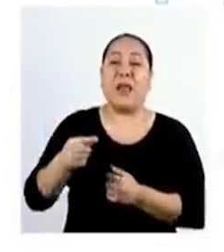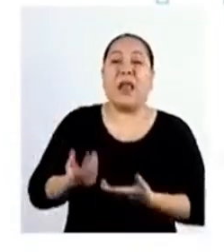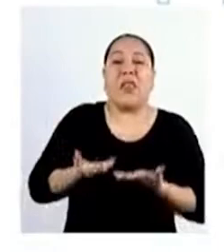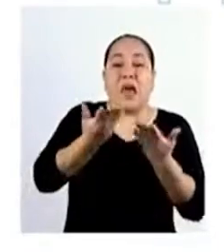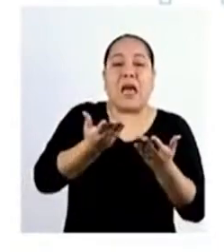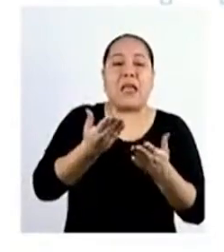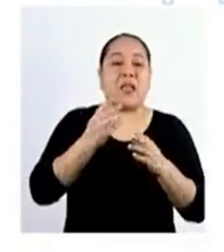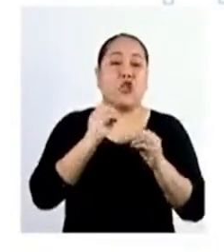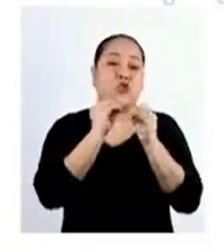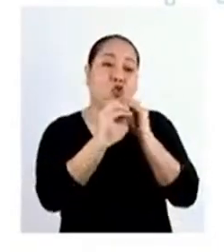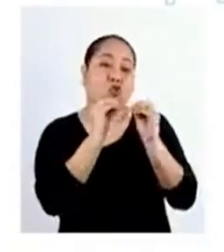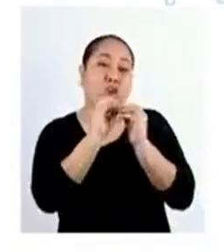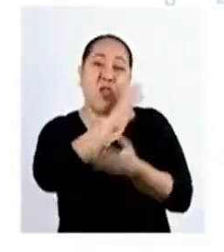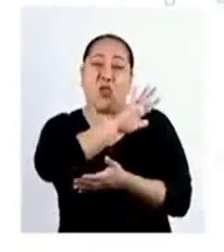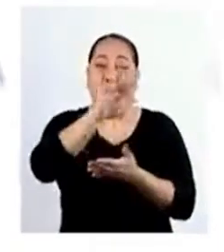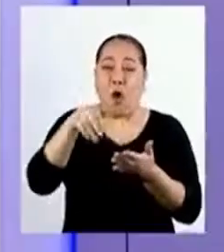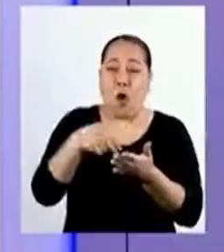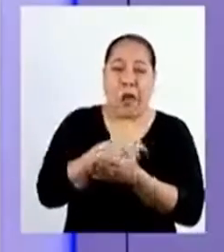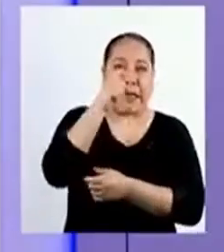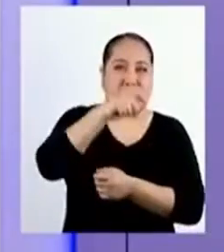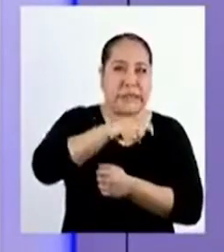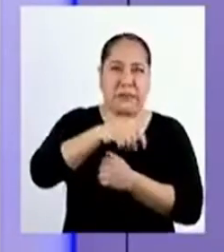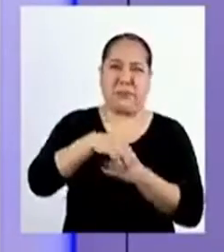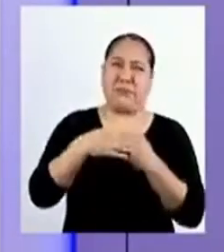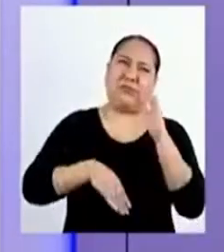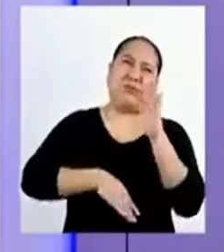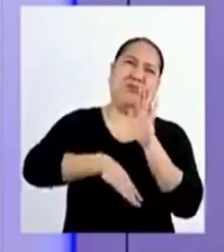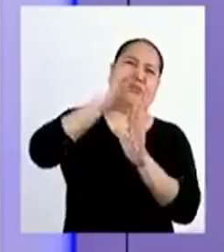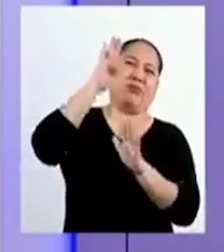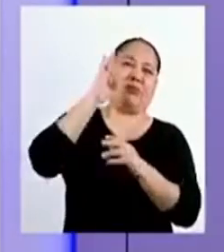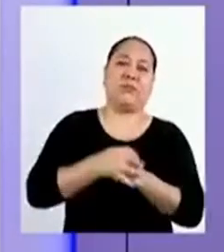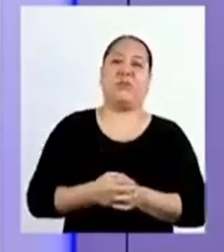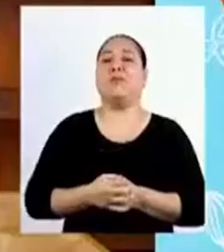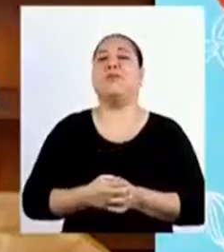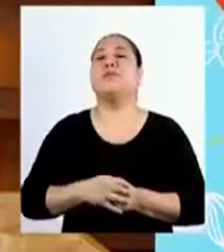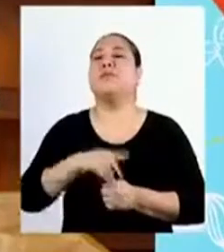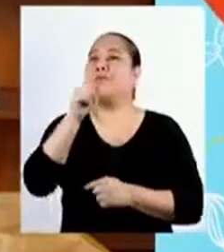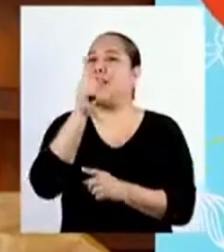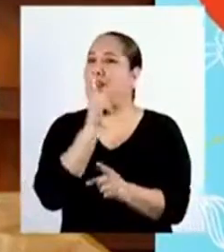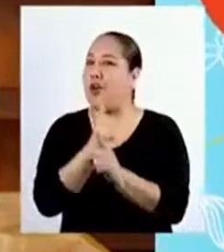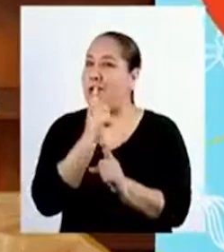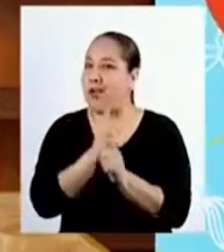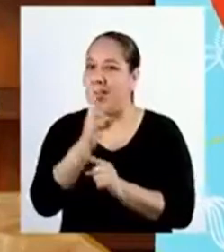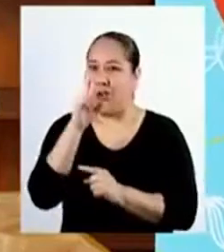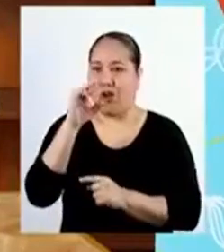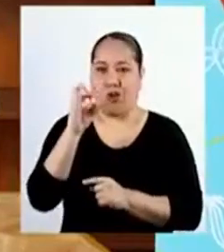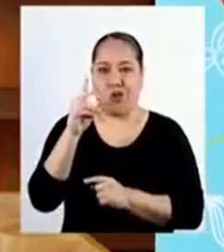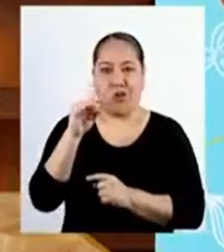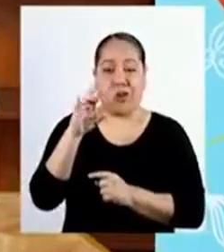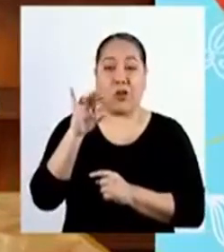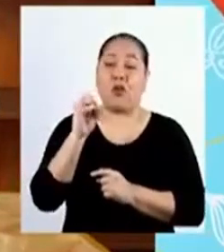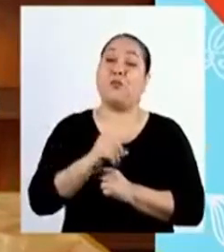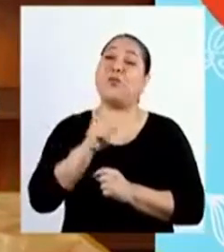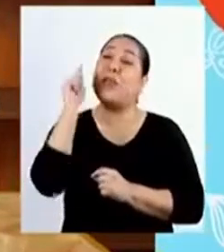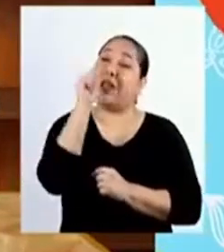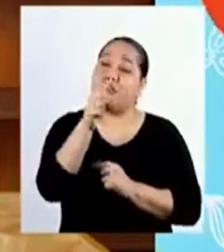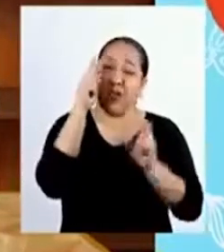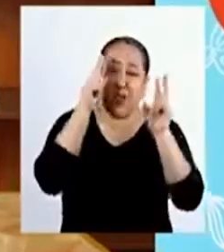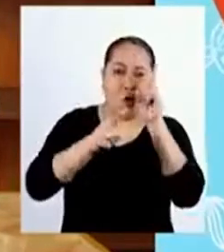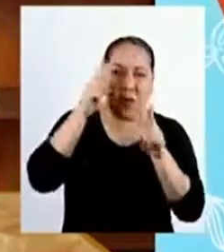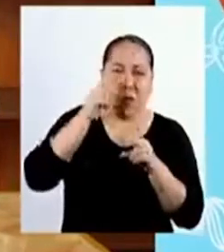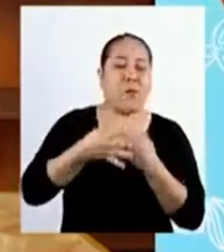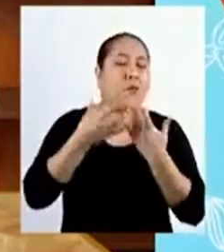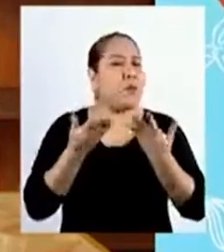satisfacer todas estas necesidades ilimitadas. Exacto, Rodrigo. Y esto lo